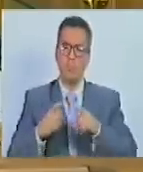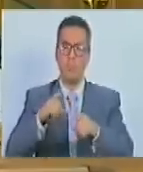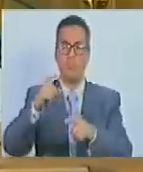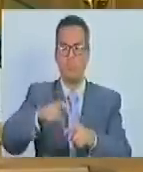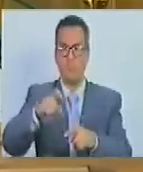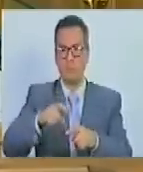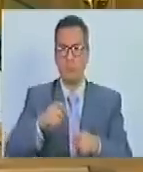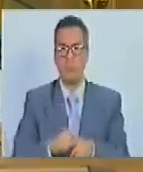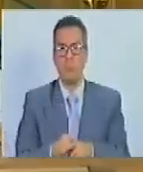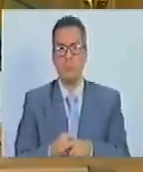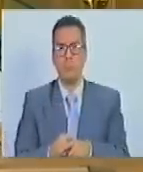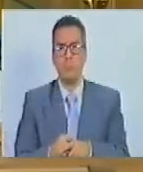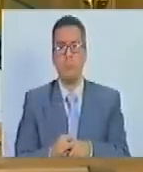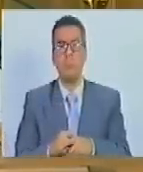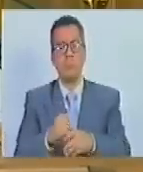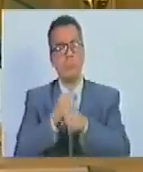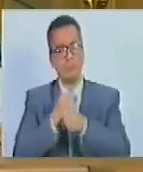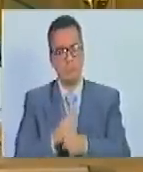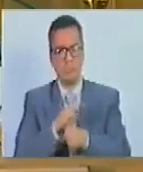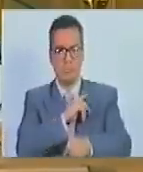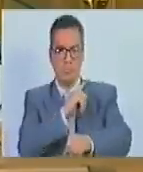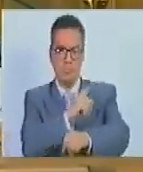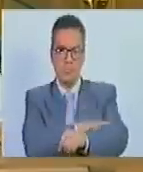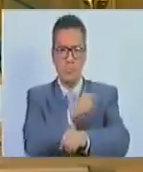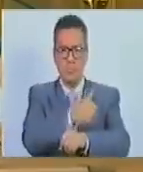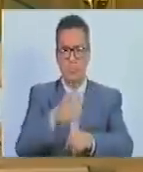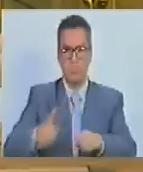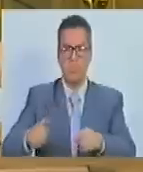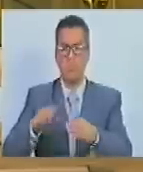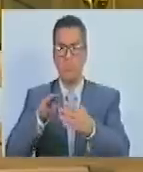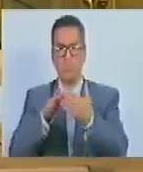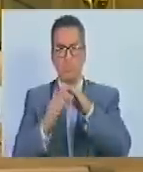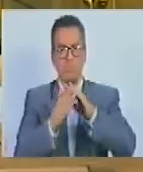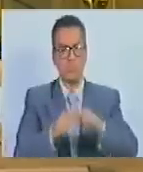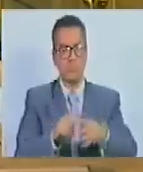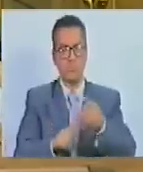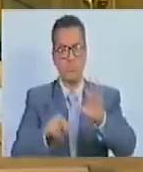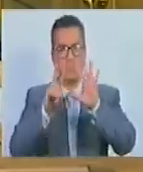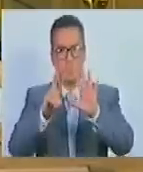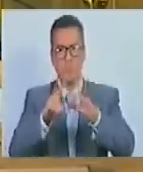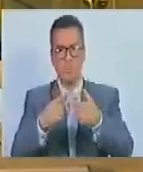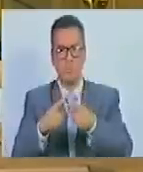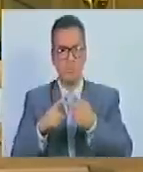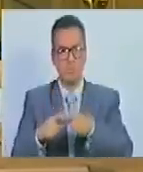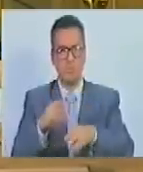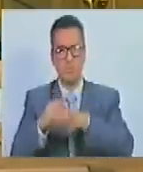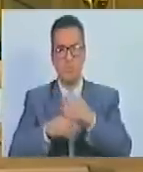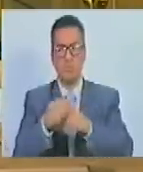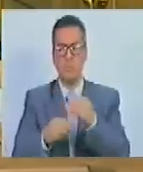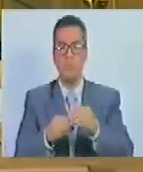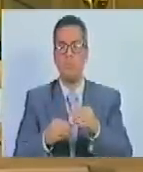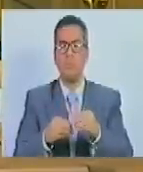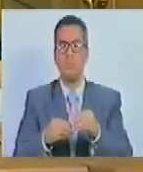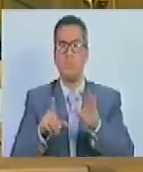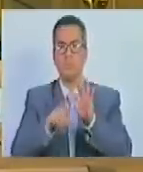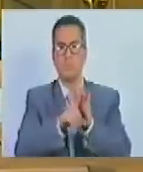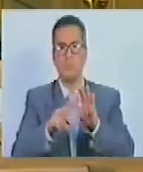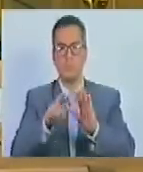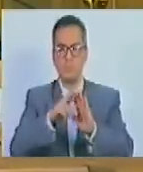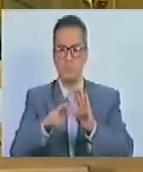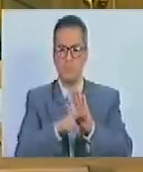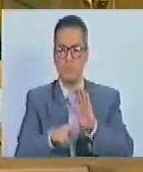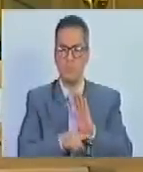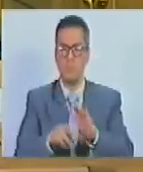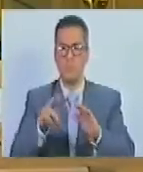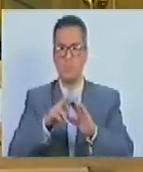necesidades, aspiraciones y potencialidades de la comunidad. 7. Las demás que establezca la ley, los reglamentos